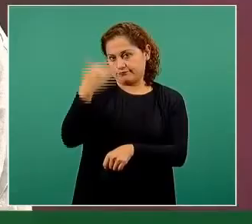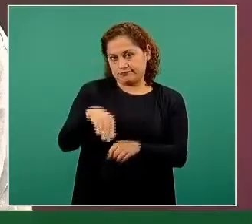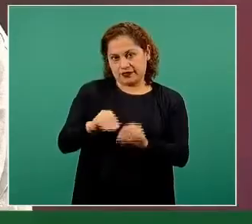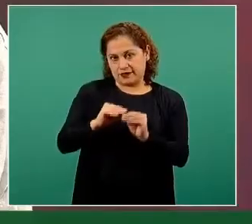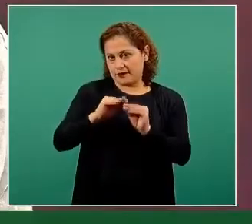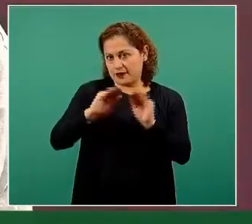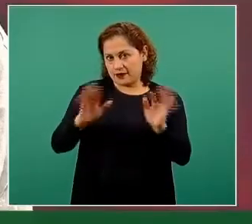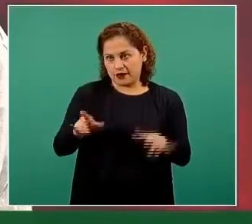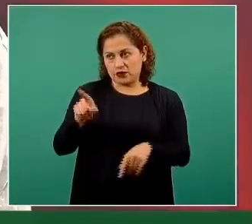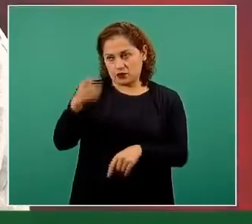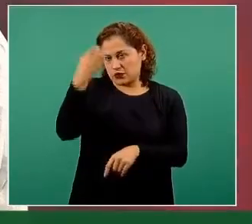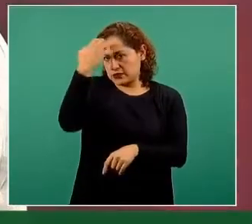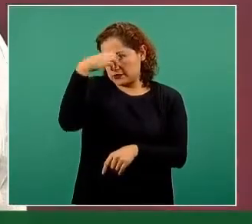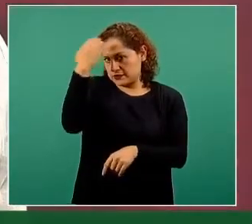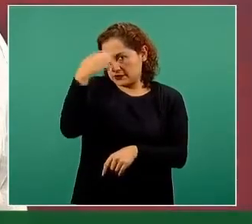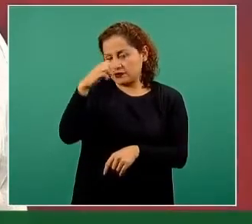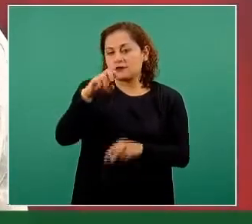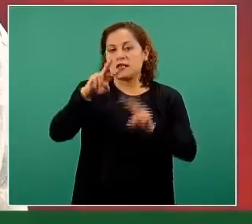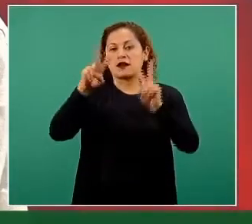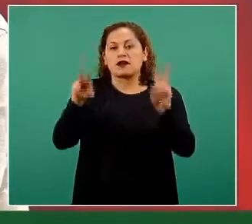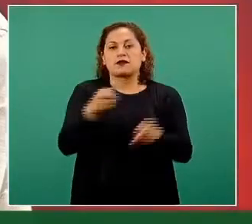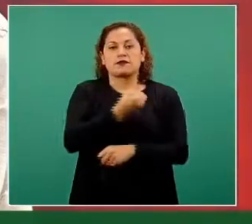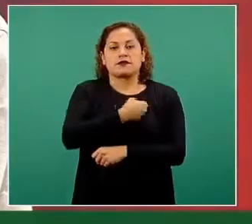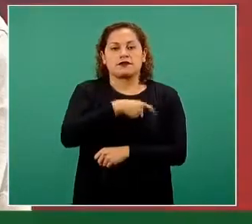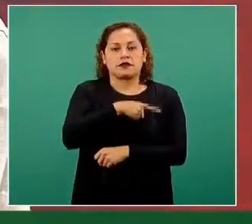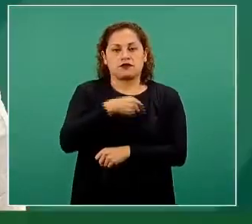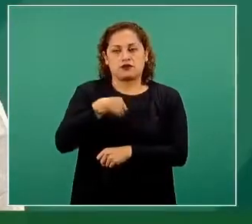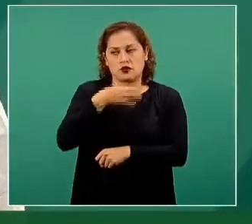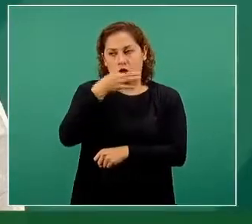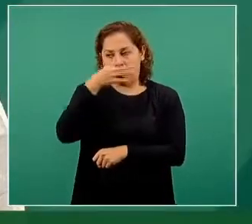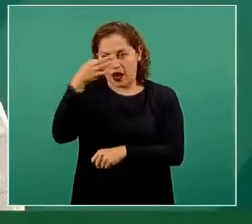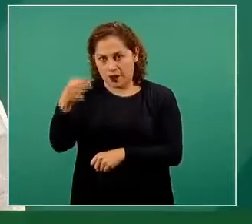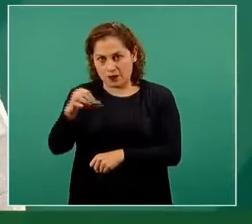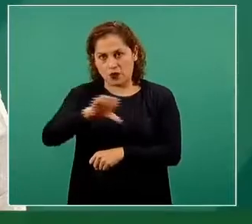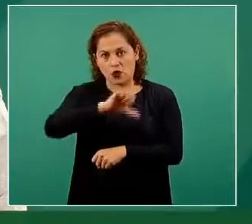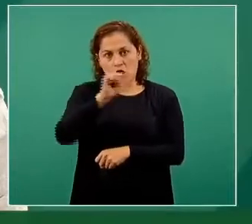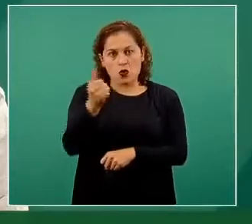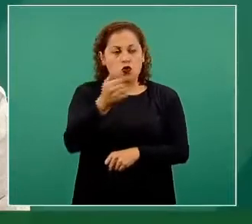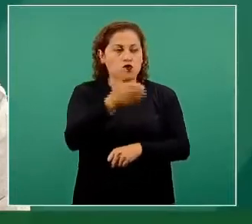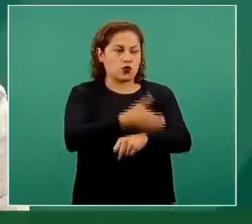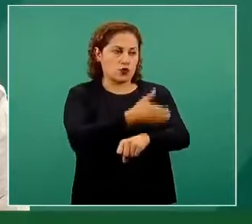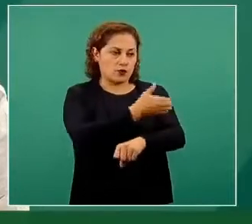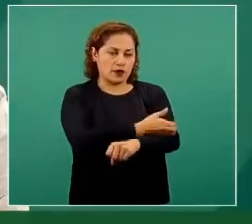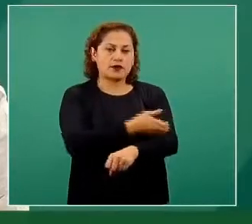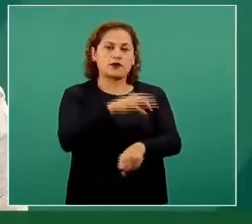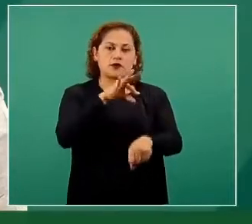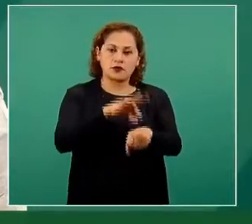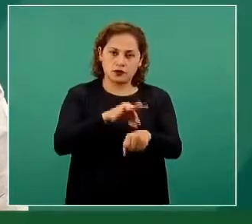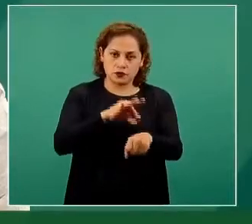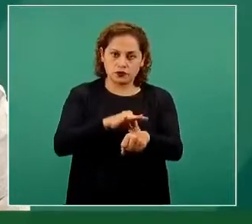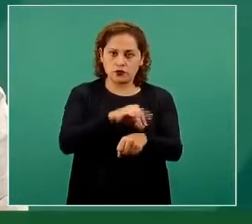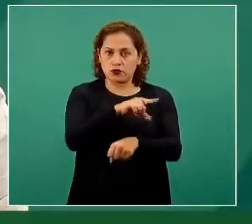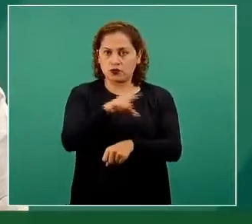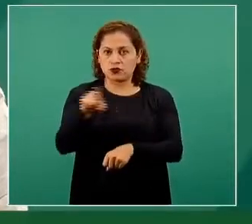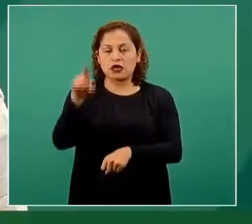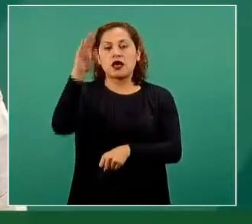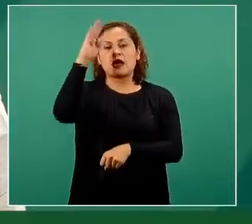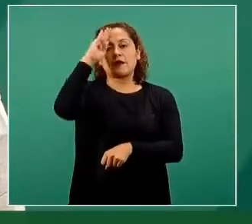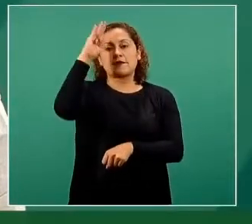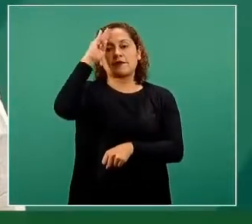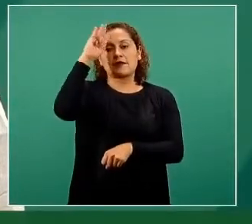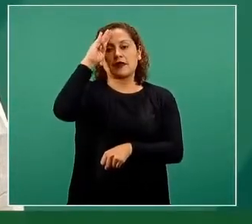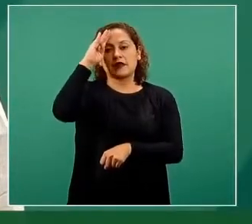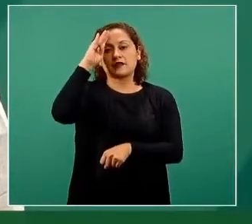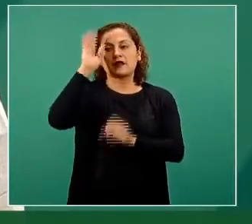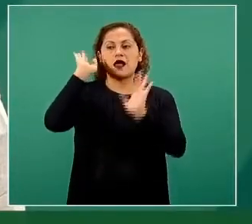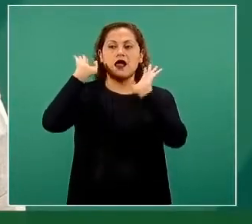por ser experta en el campo, se lo digo igual que a todos los colegas médicas y médicos, no sobreestimar los posibles